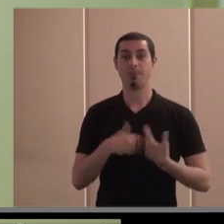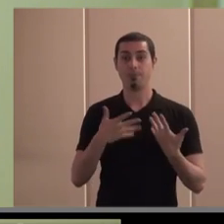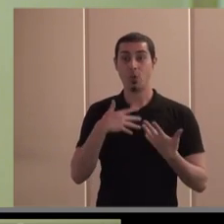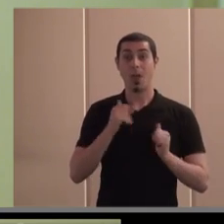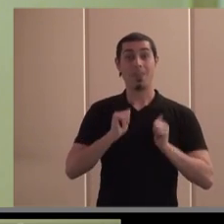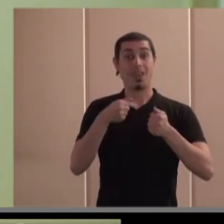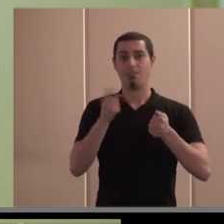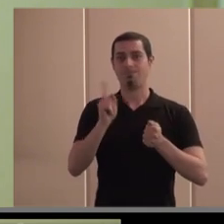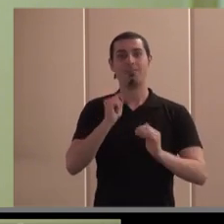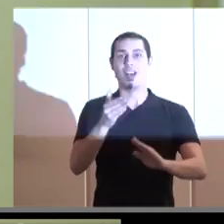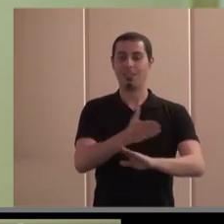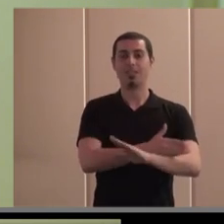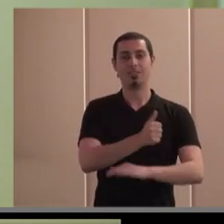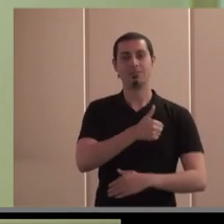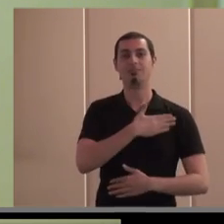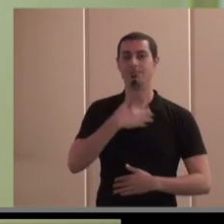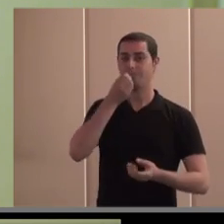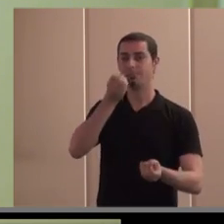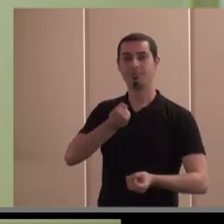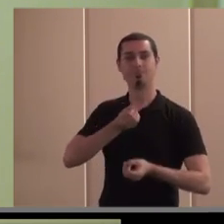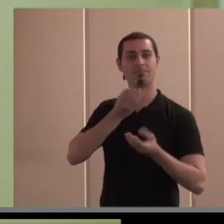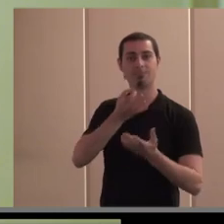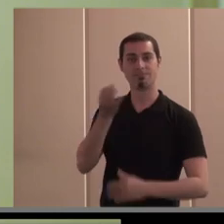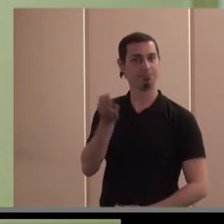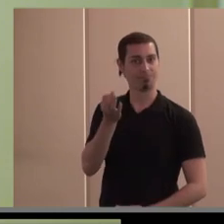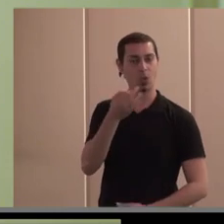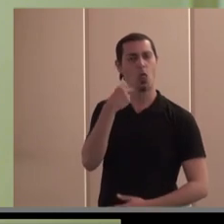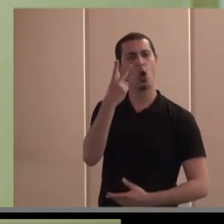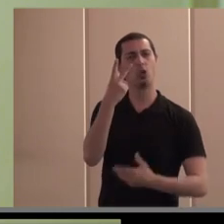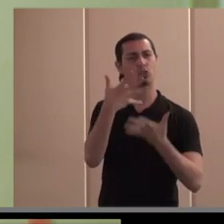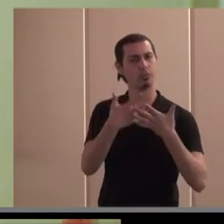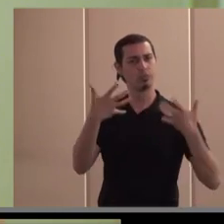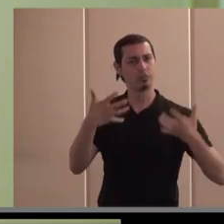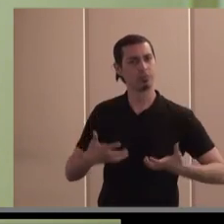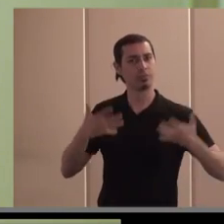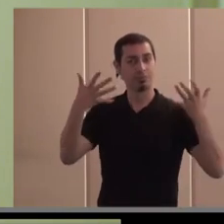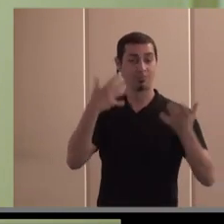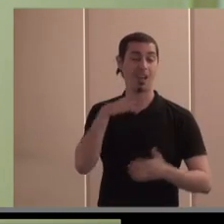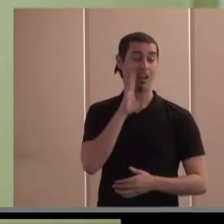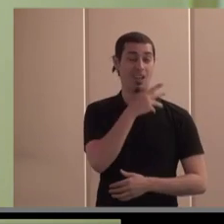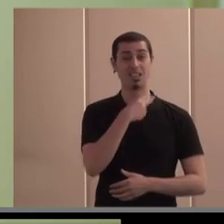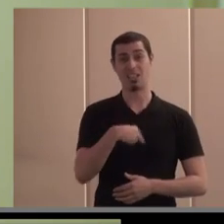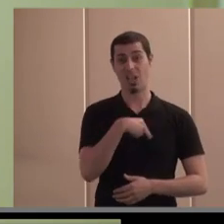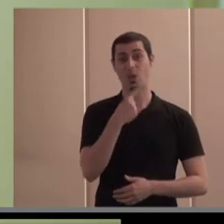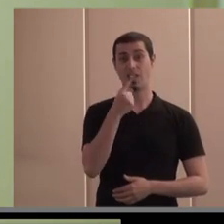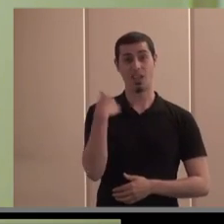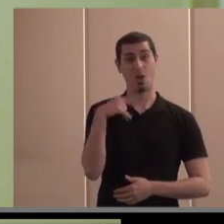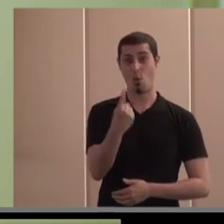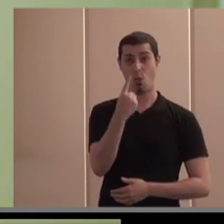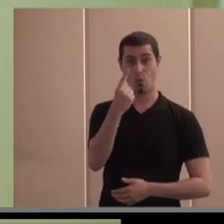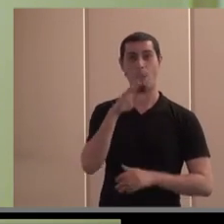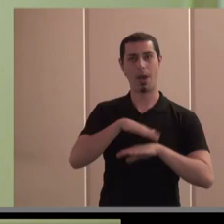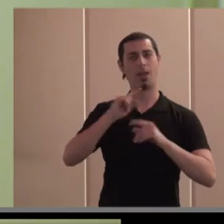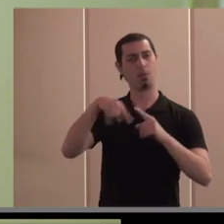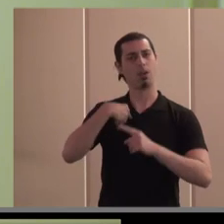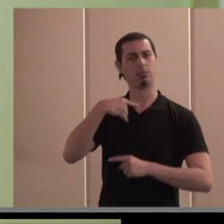de comenzar, quisiera deciros dos mensajes que uno lo ha dicho ya Santiago para que los tengáis a lo largo de mi